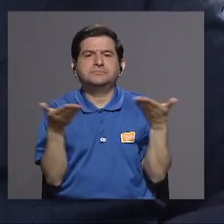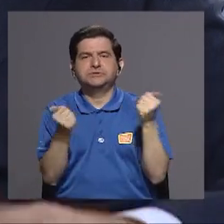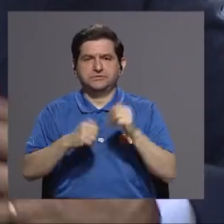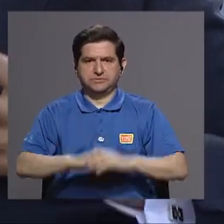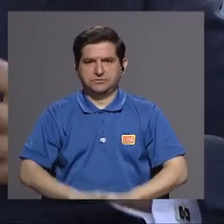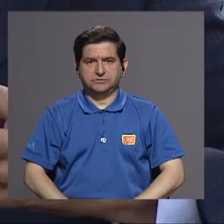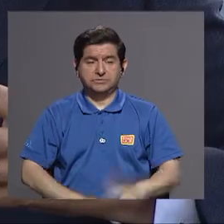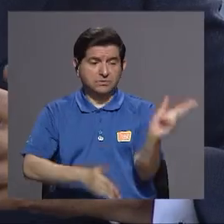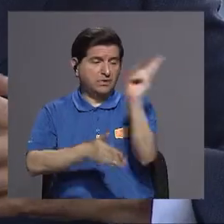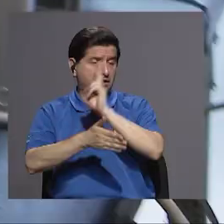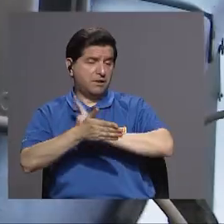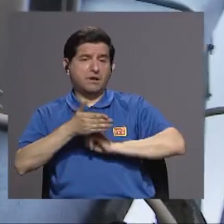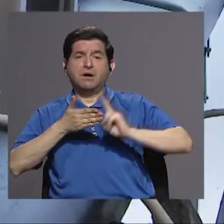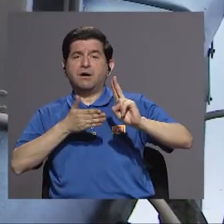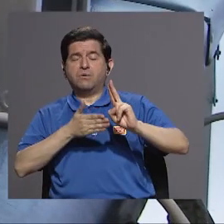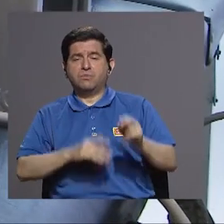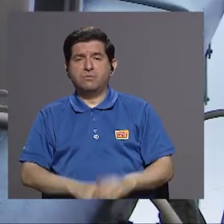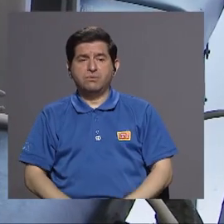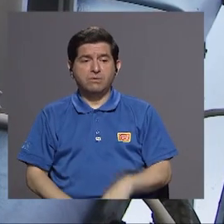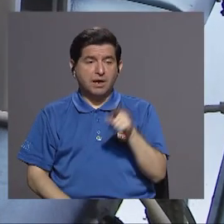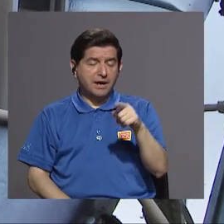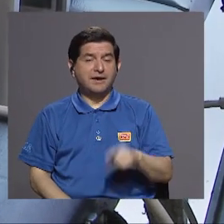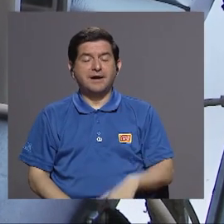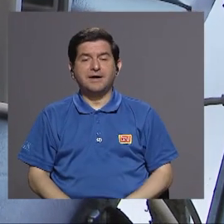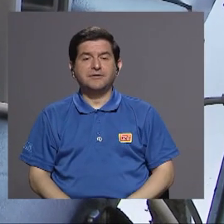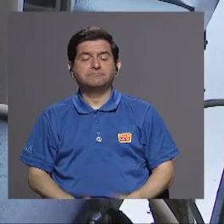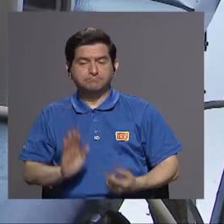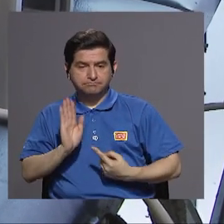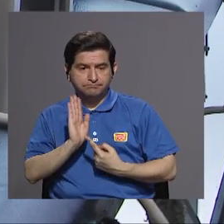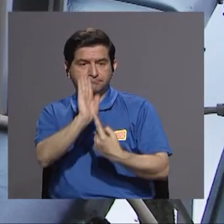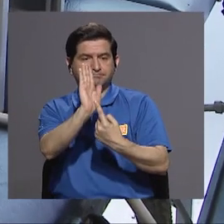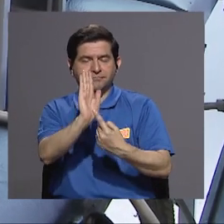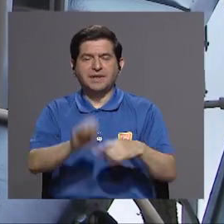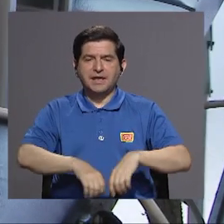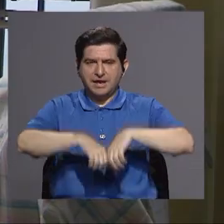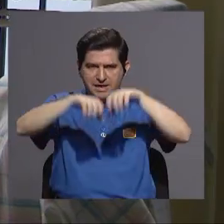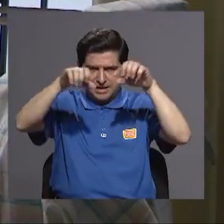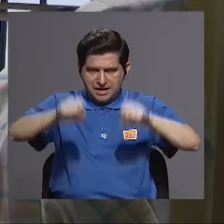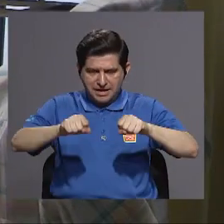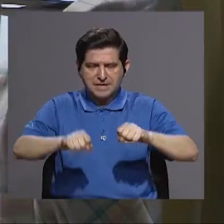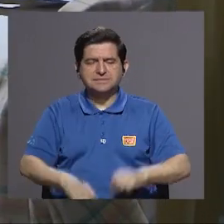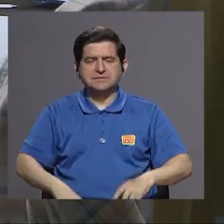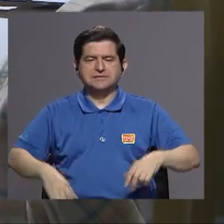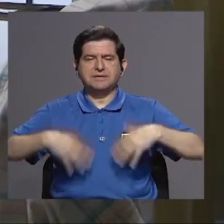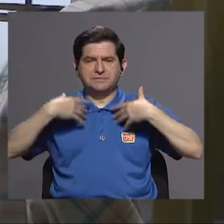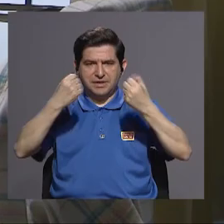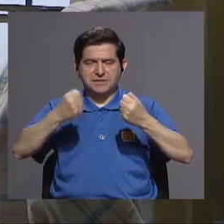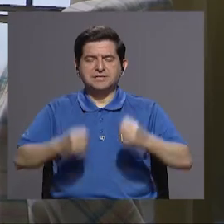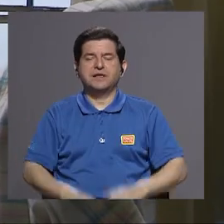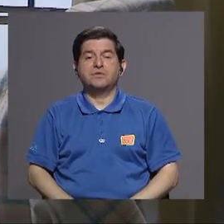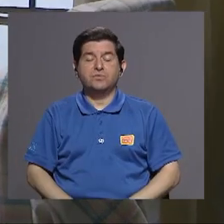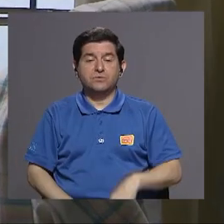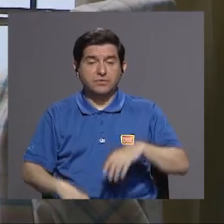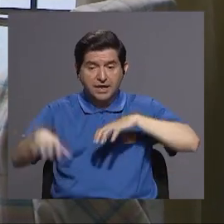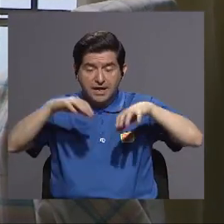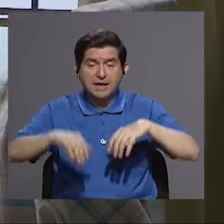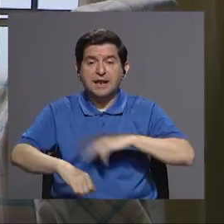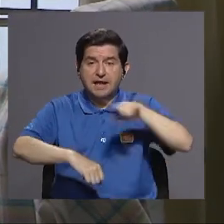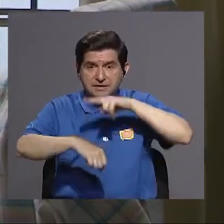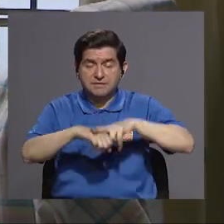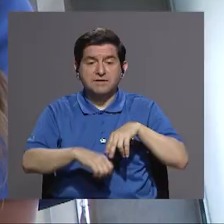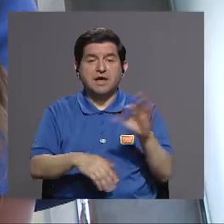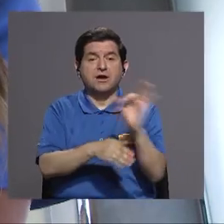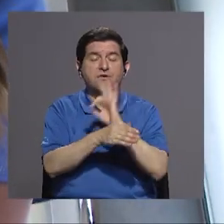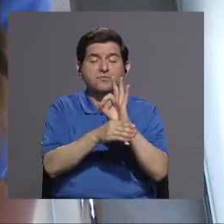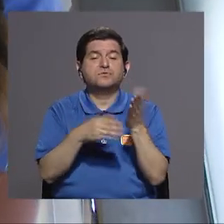y la universidad pues ha hecho eso presencia en el sistema salud en la vida nacional que es la función